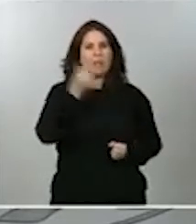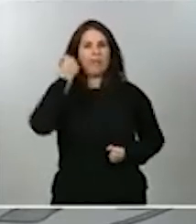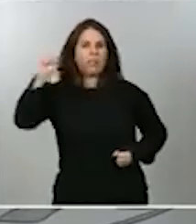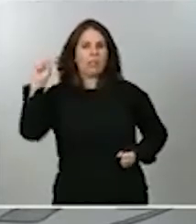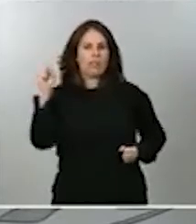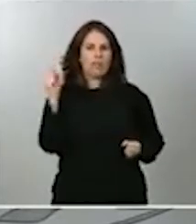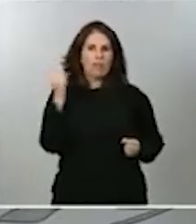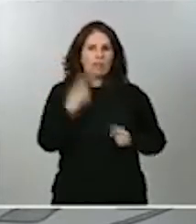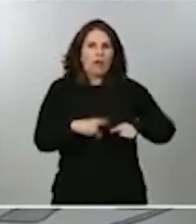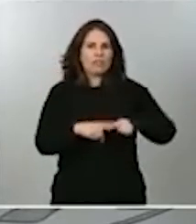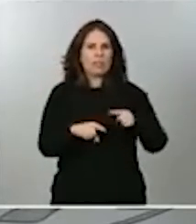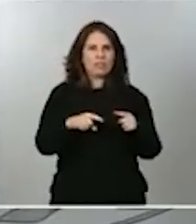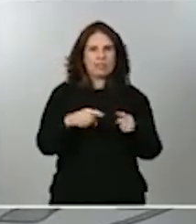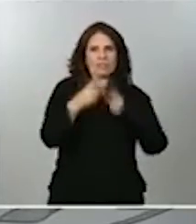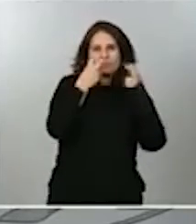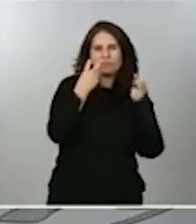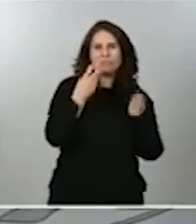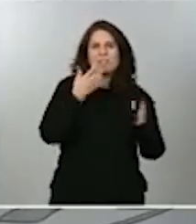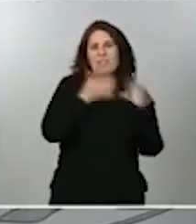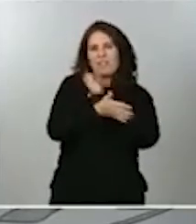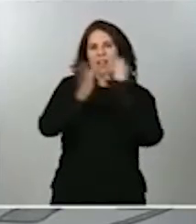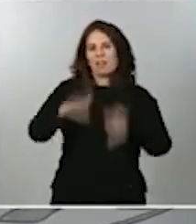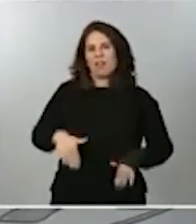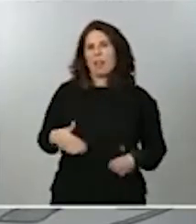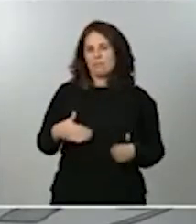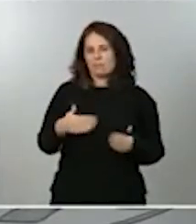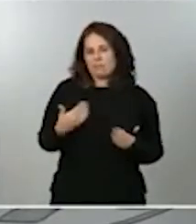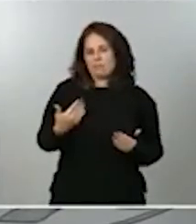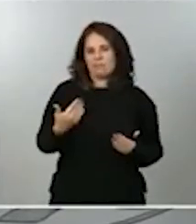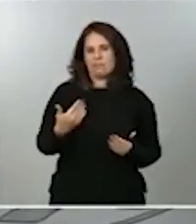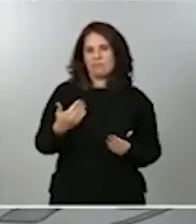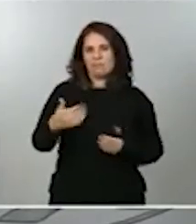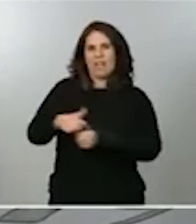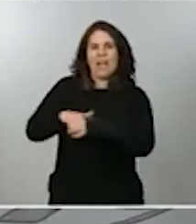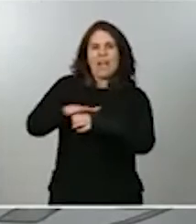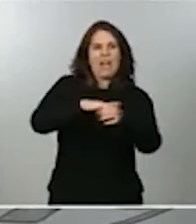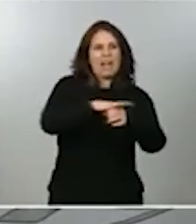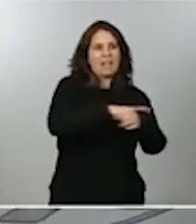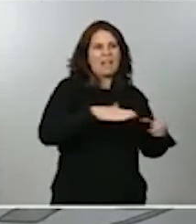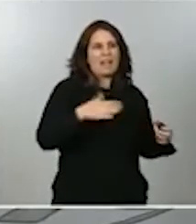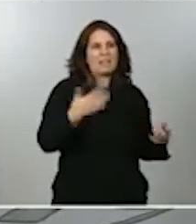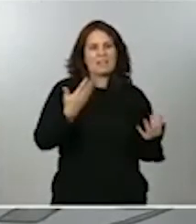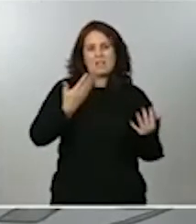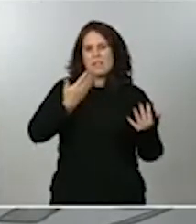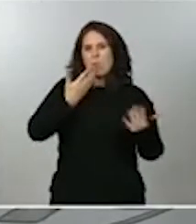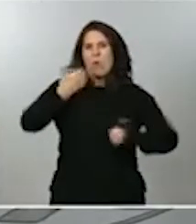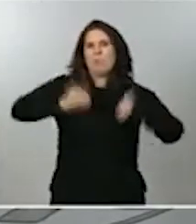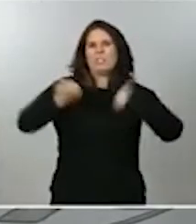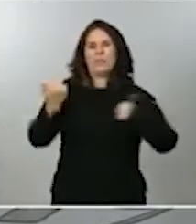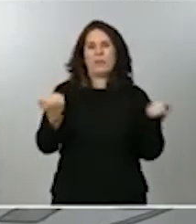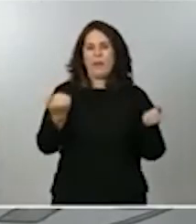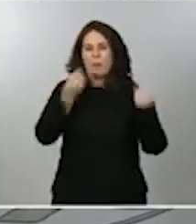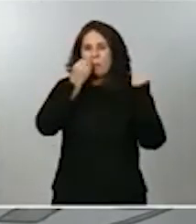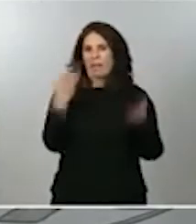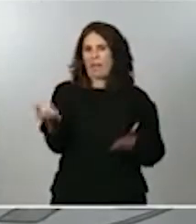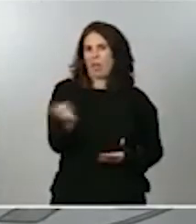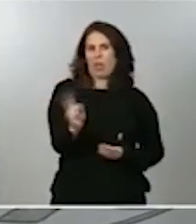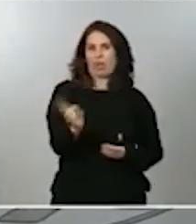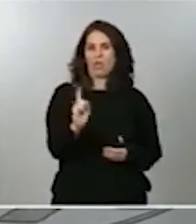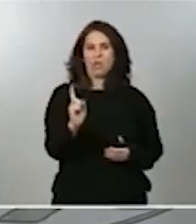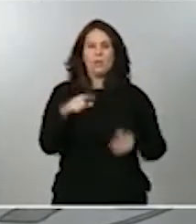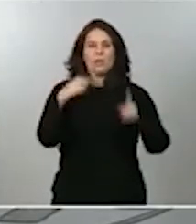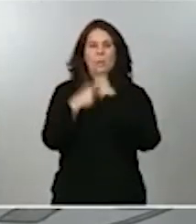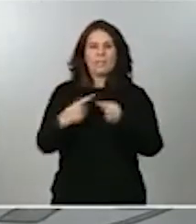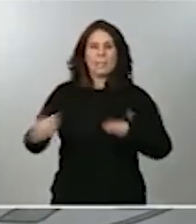competitividad desleal entre áreas de actividad económica, por ejemplo, y genera también un deterioro en la recaudación